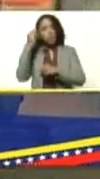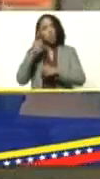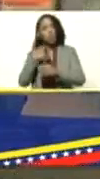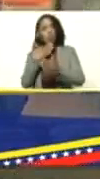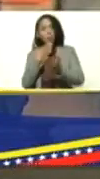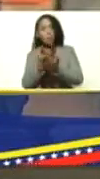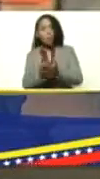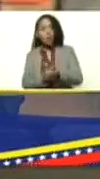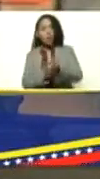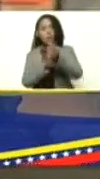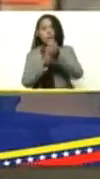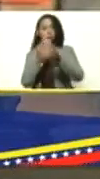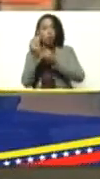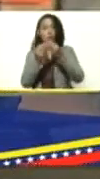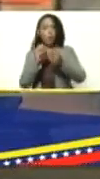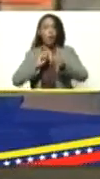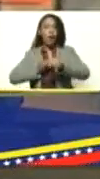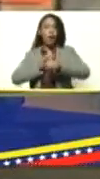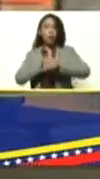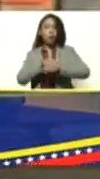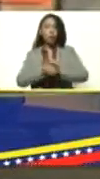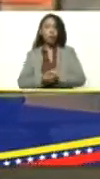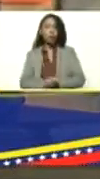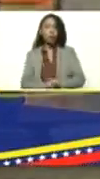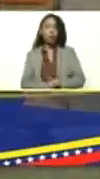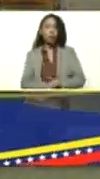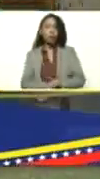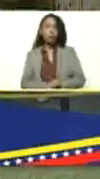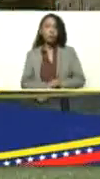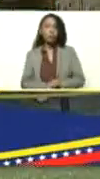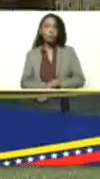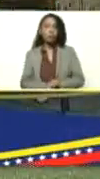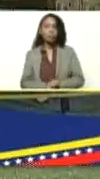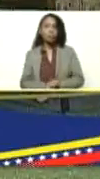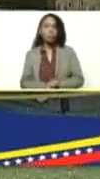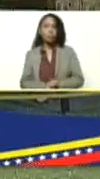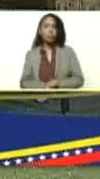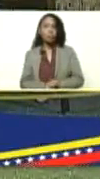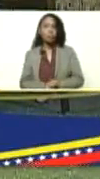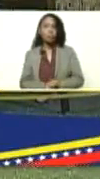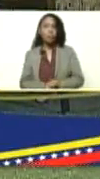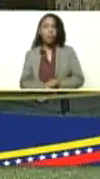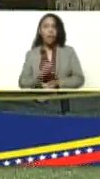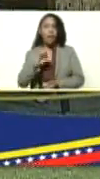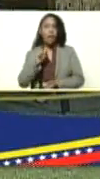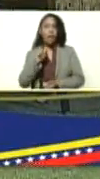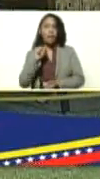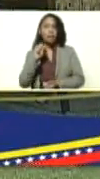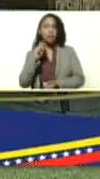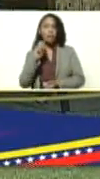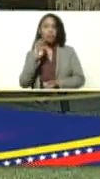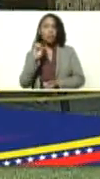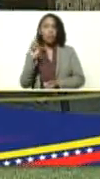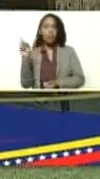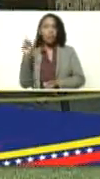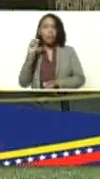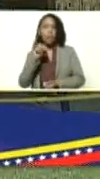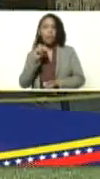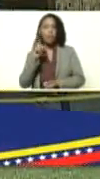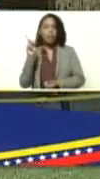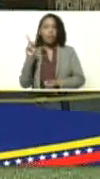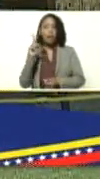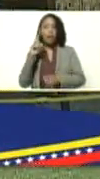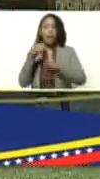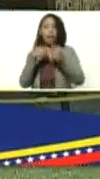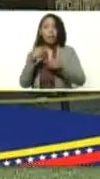pido a líderes como Héctor Rodríguez Wilmar Castro Sotel lo que hace su programa Cultivando Patria y se